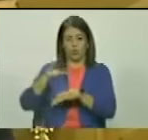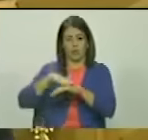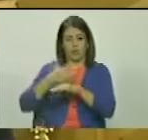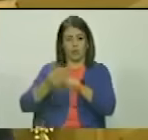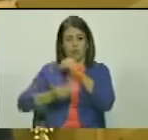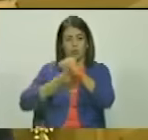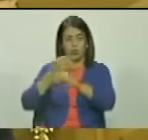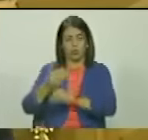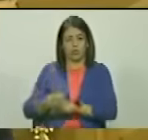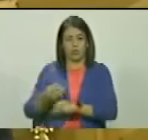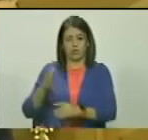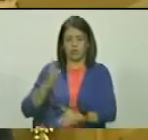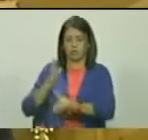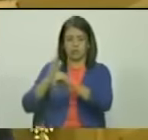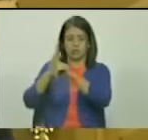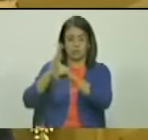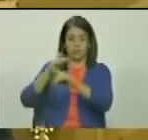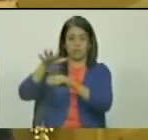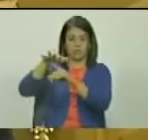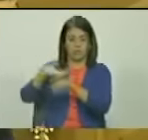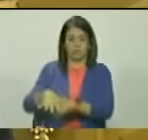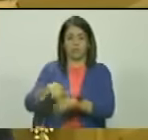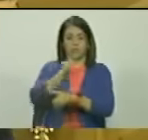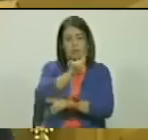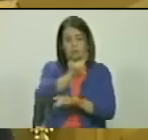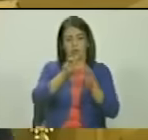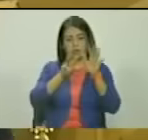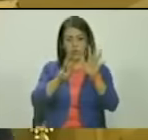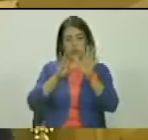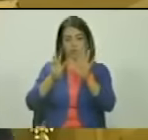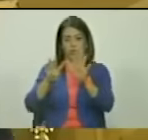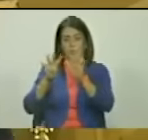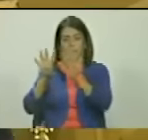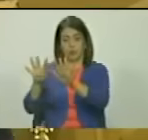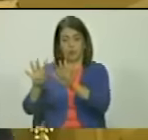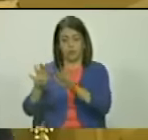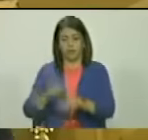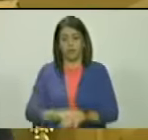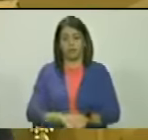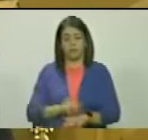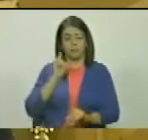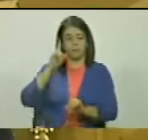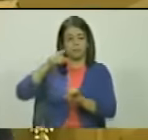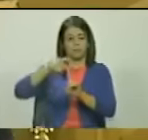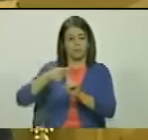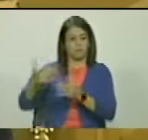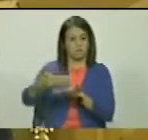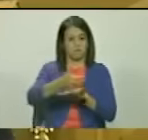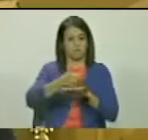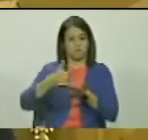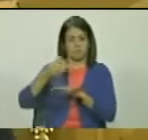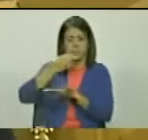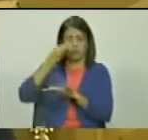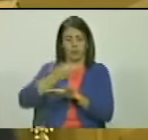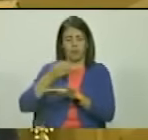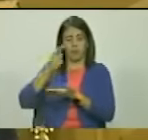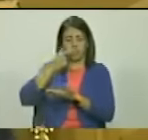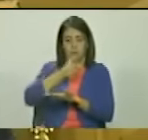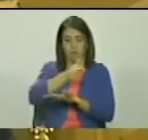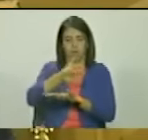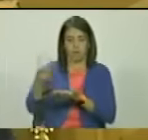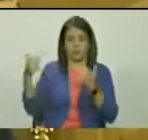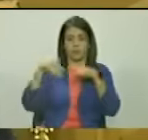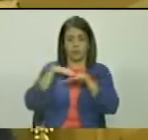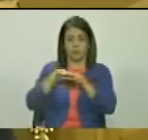resultado del írrito laudo arbitral de mil ochocientos noventa y nueve con el propósito de asegurar la soberanía